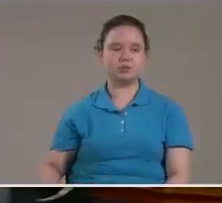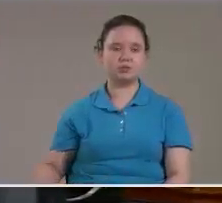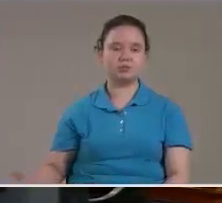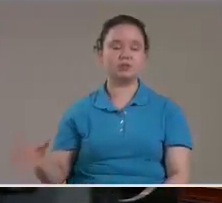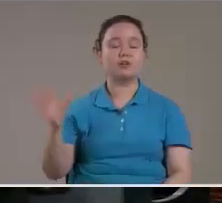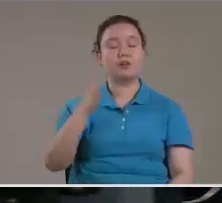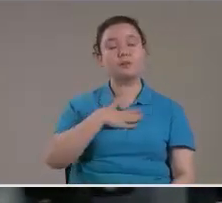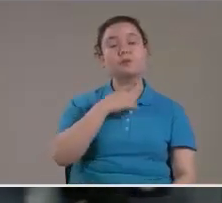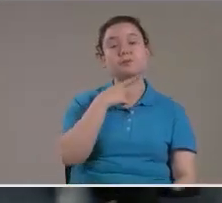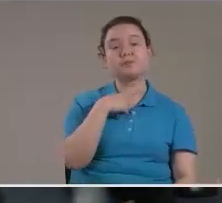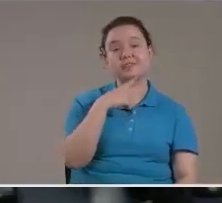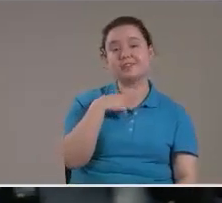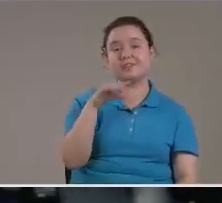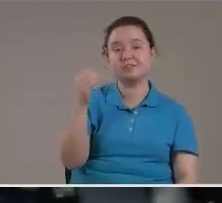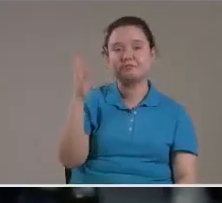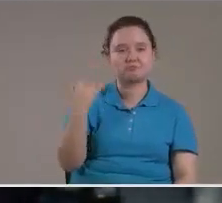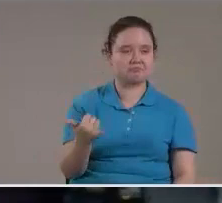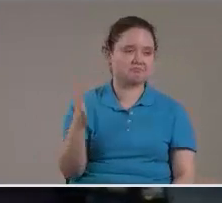A mí me gustaría Que fuera allá